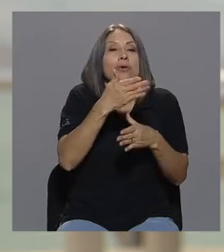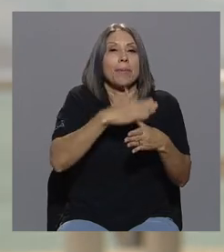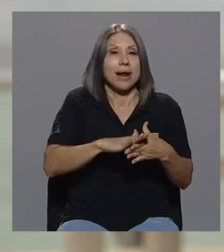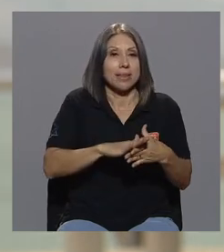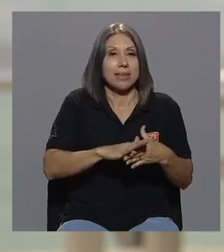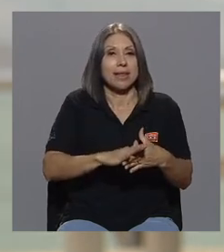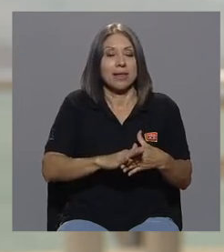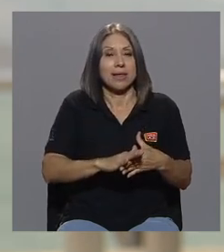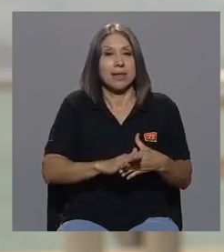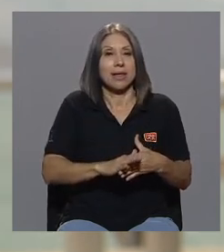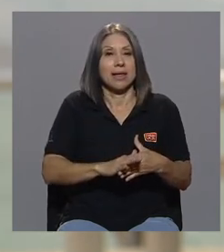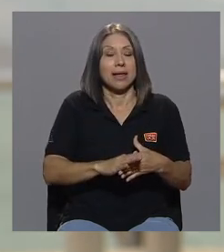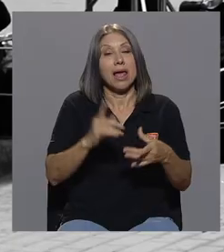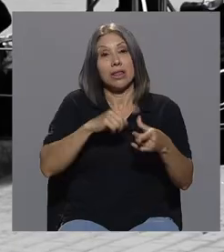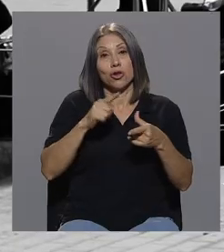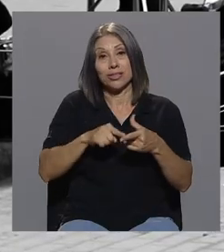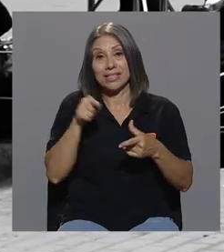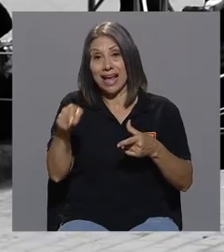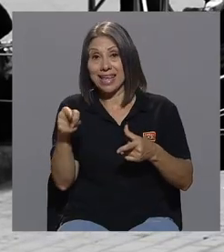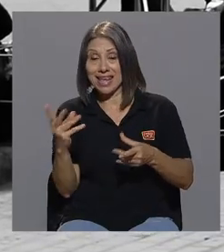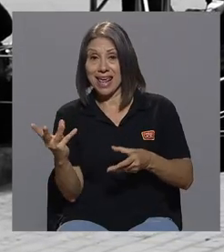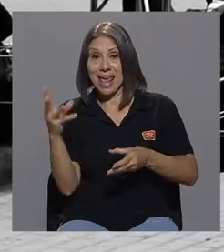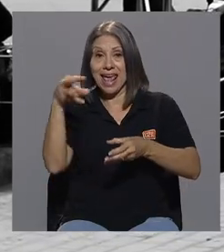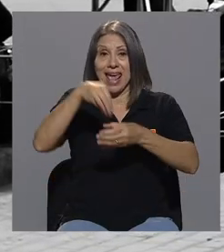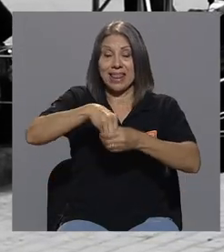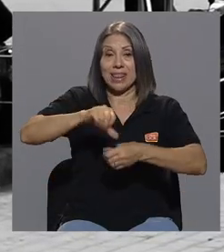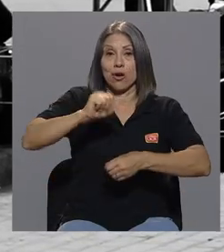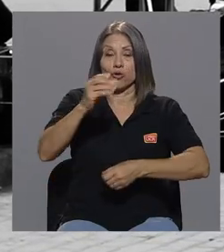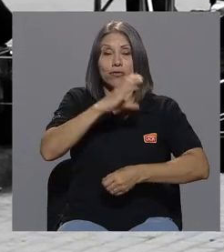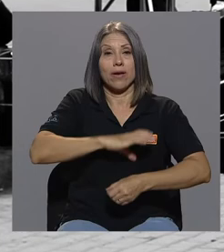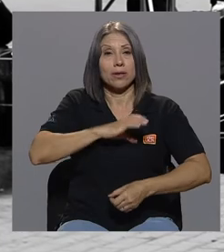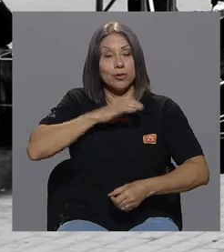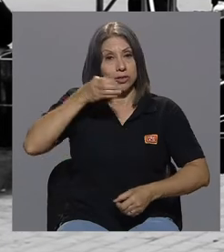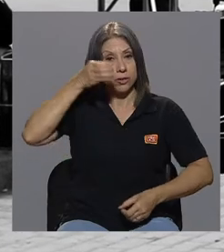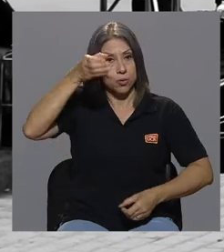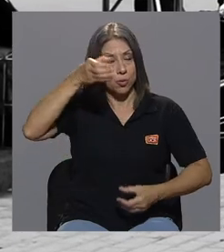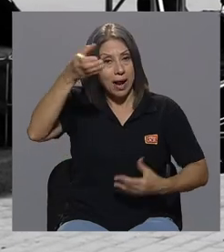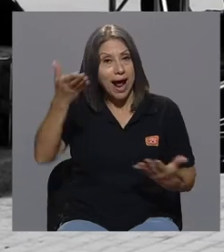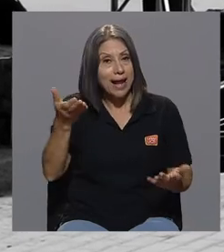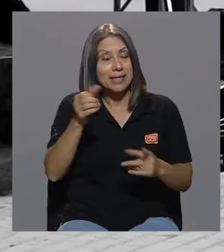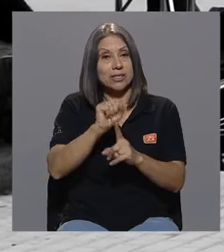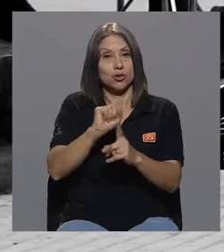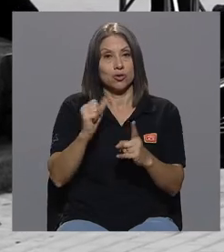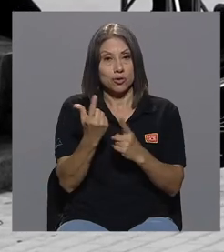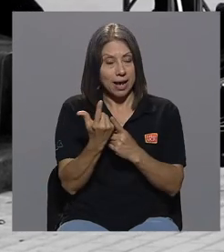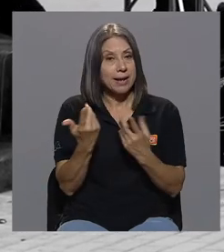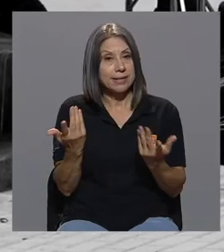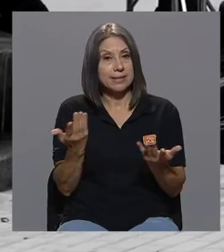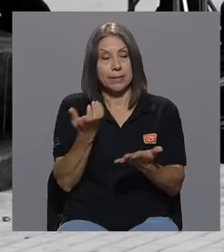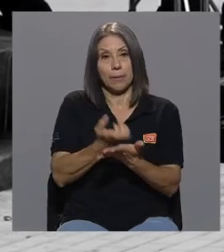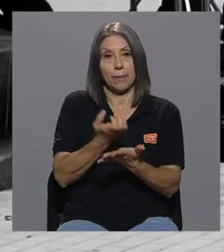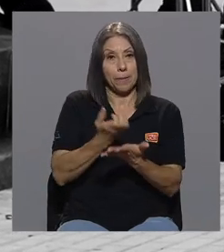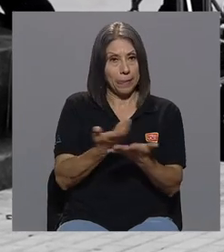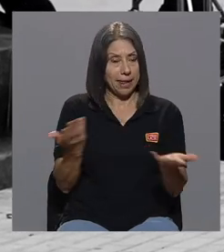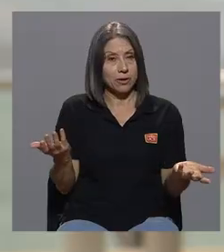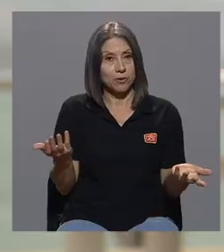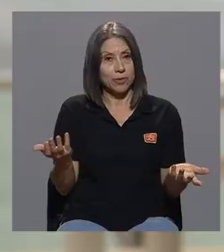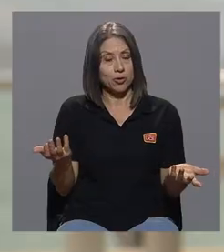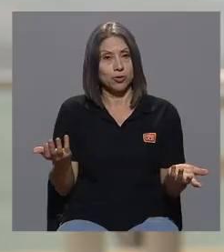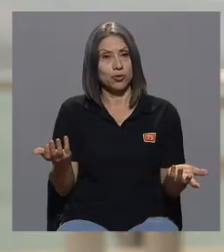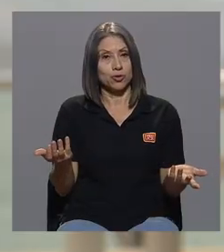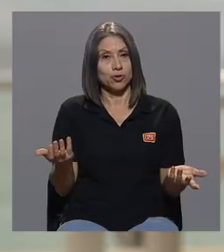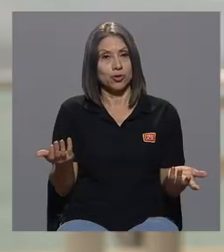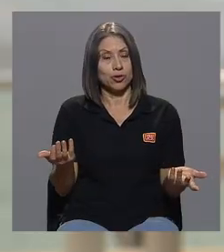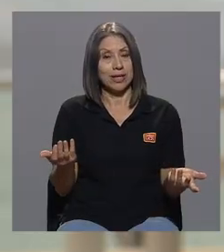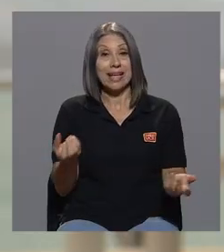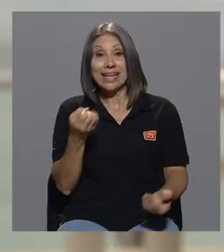entran aquí otros factores culturales sociales económicos y si esas